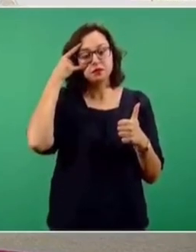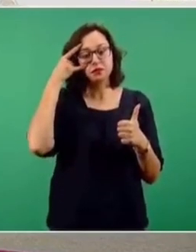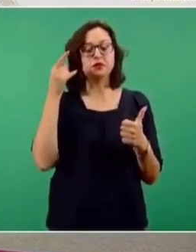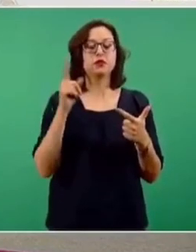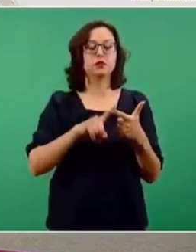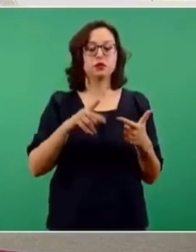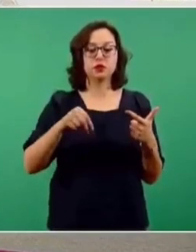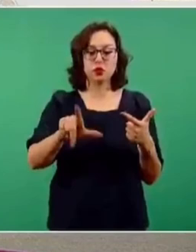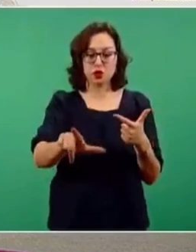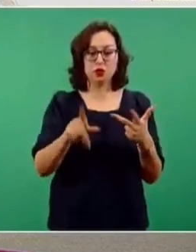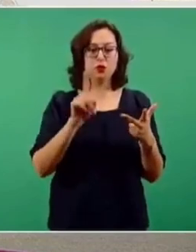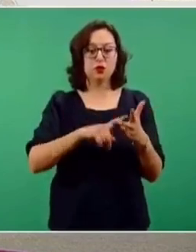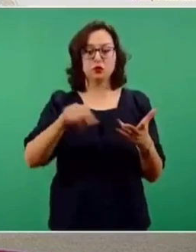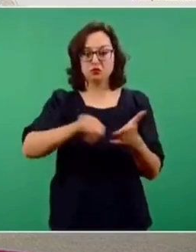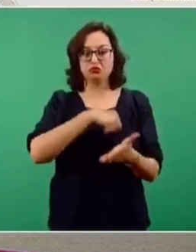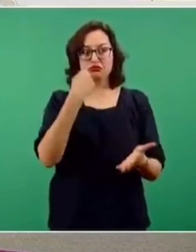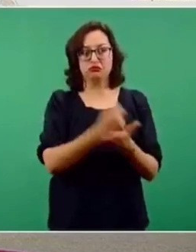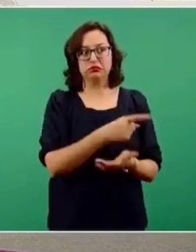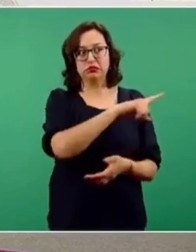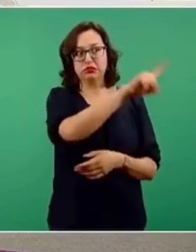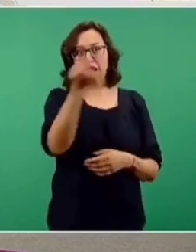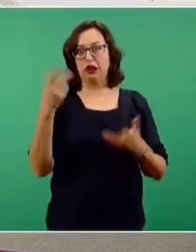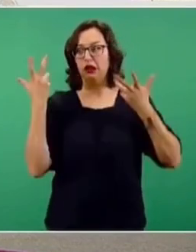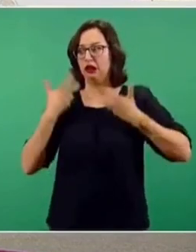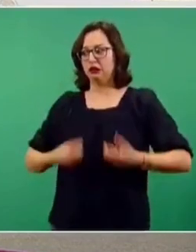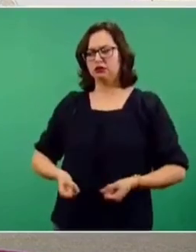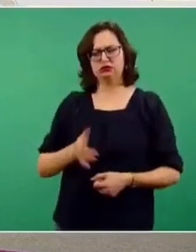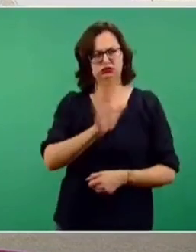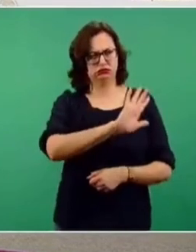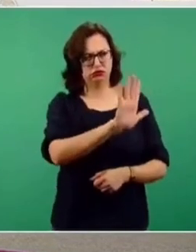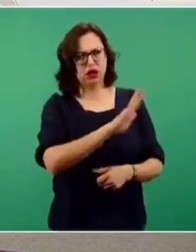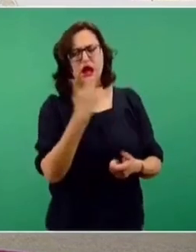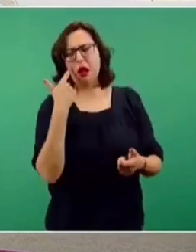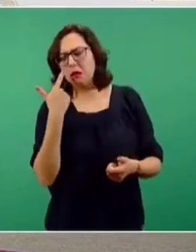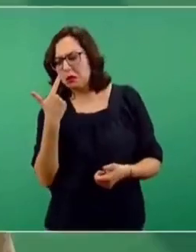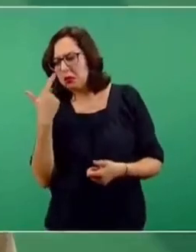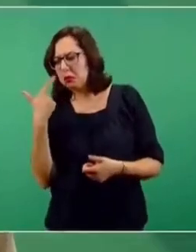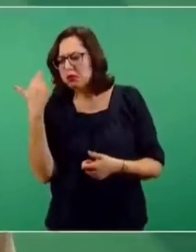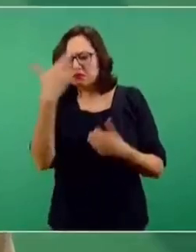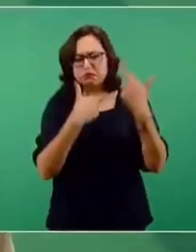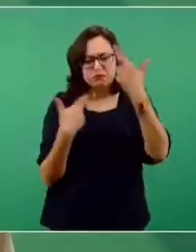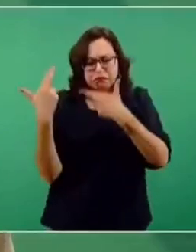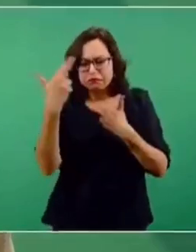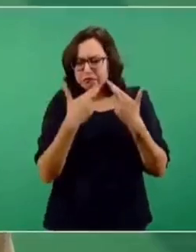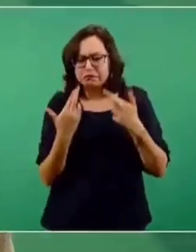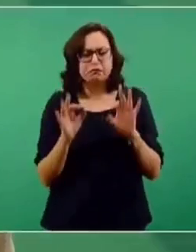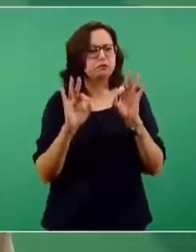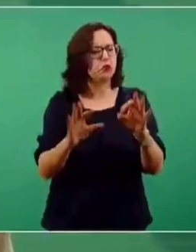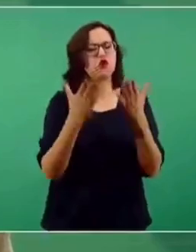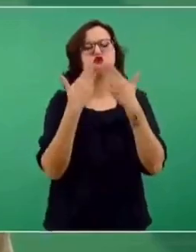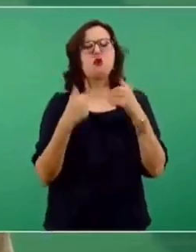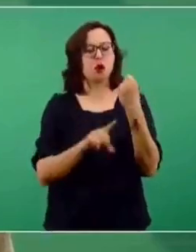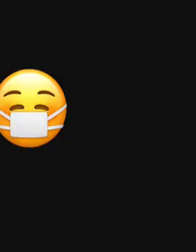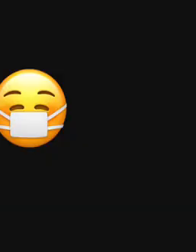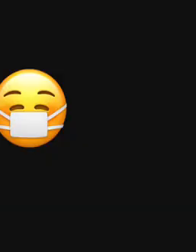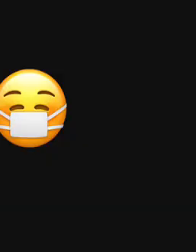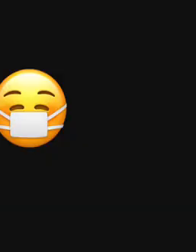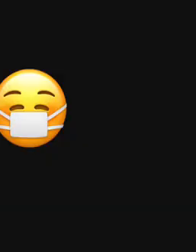Nuevo León y Tamaulipas. Y en todas ellas se revisaron los datos y en ninguna de ellas hubo un problema a considerar.